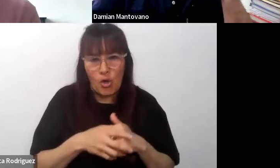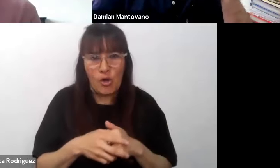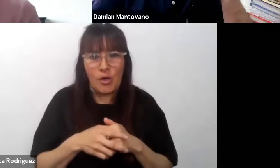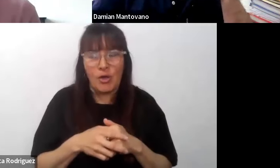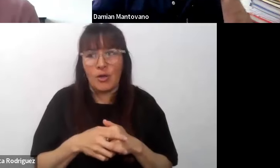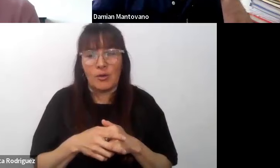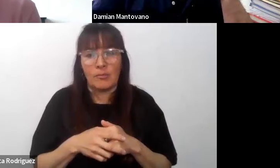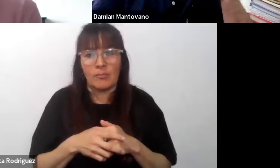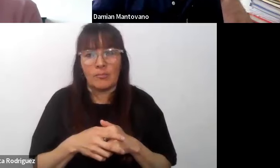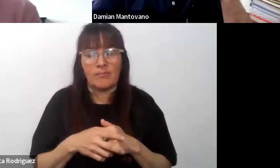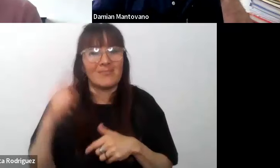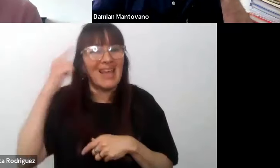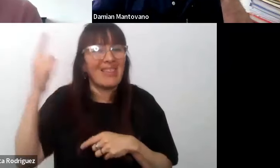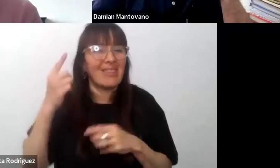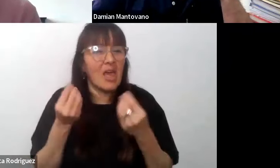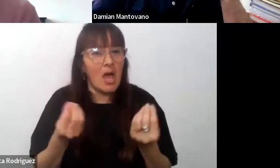es algo